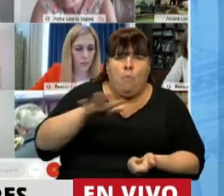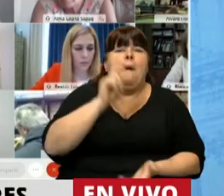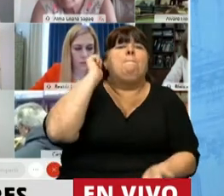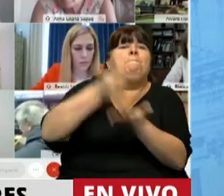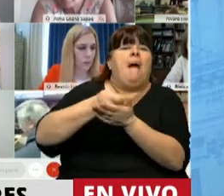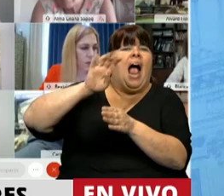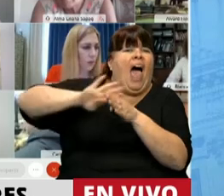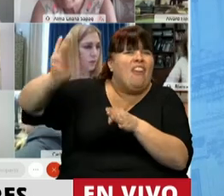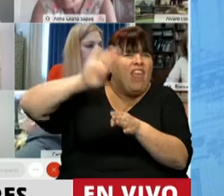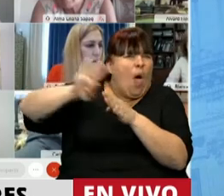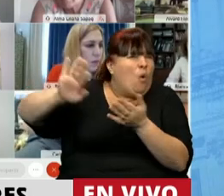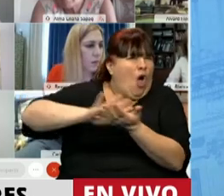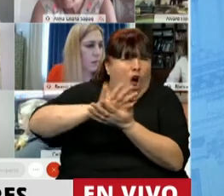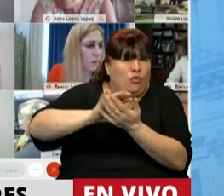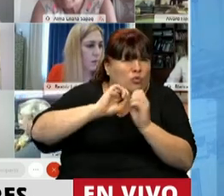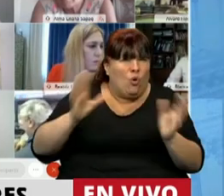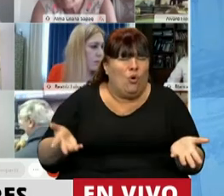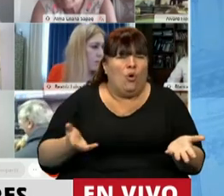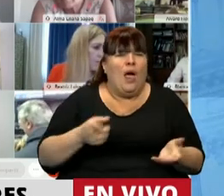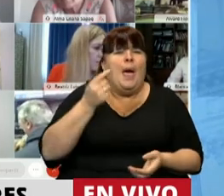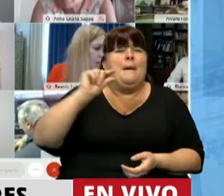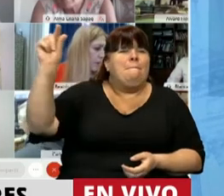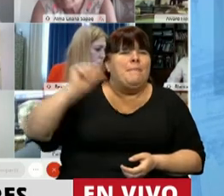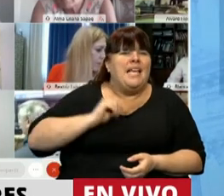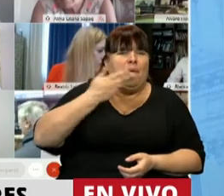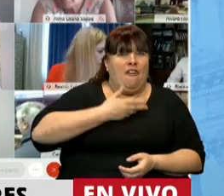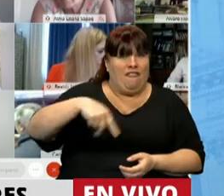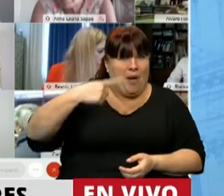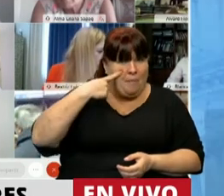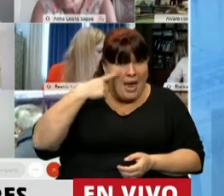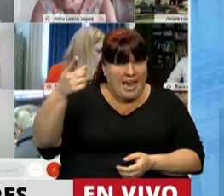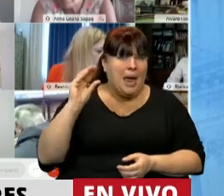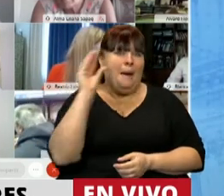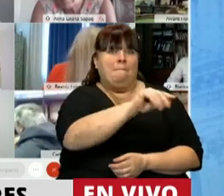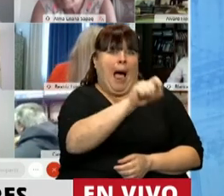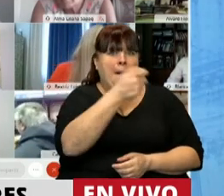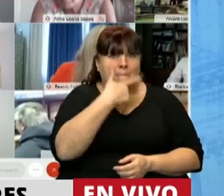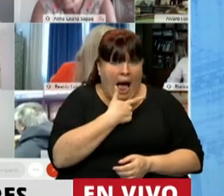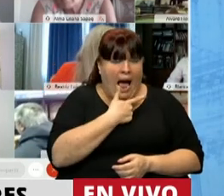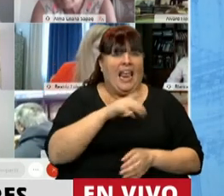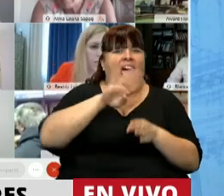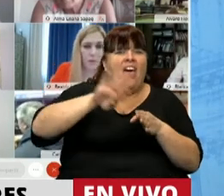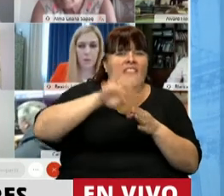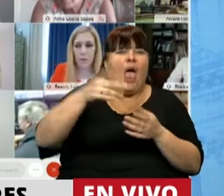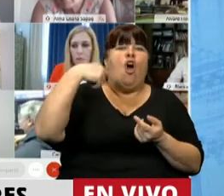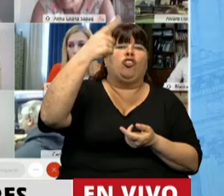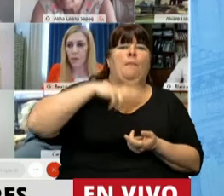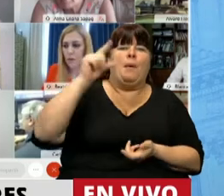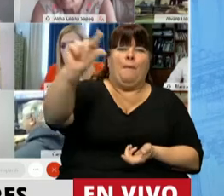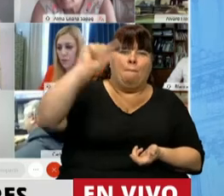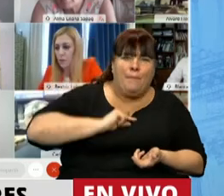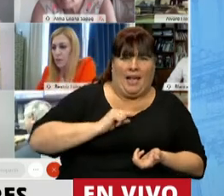para pagar la deuda fraudulenta, el crédito que el FMI le dio a Macri, la deuda con los acreedores